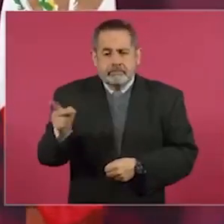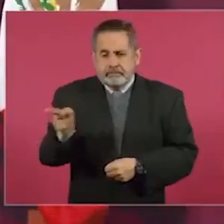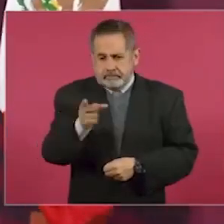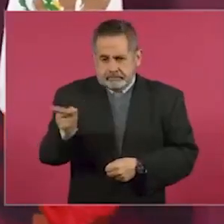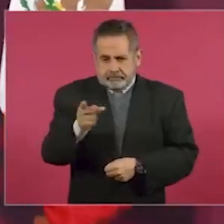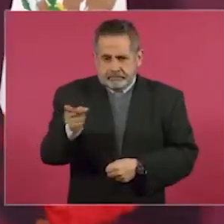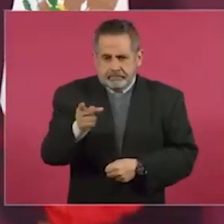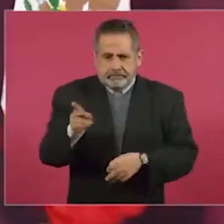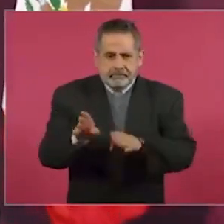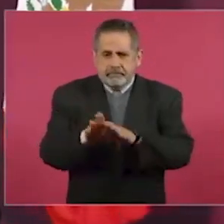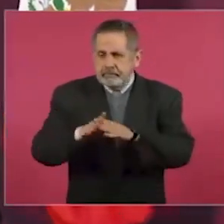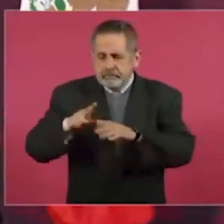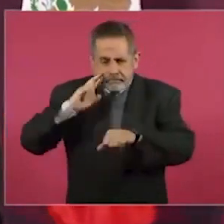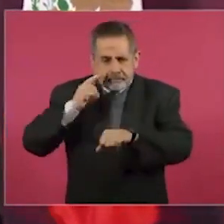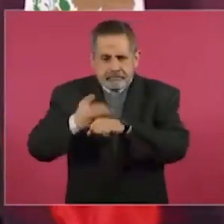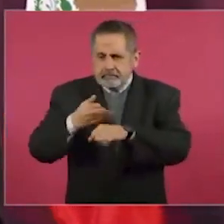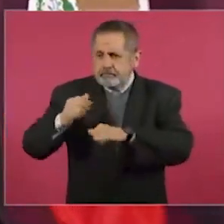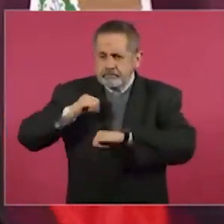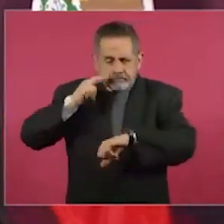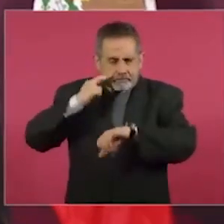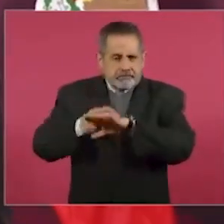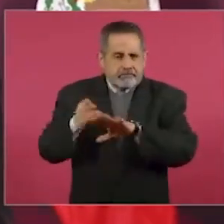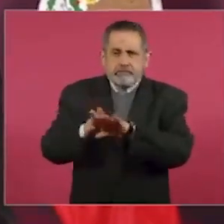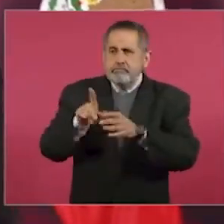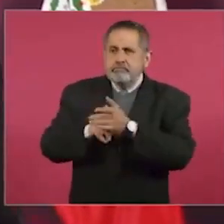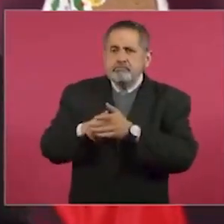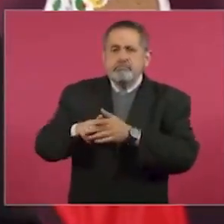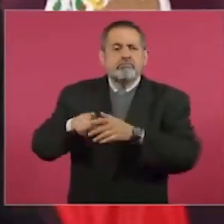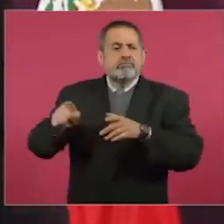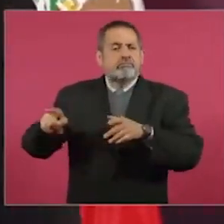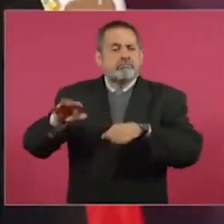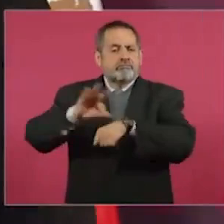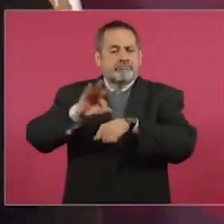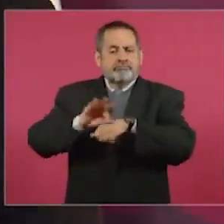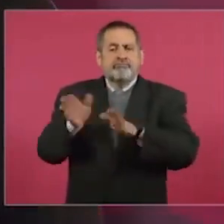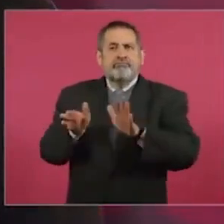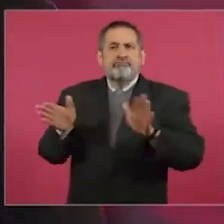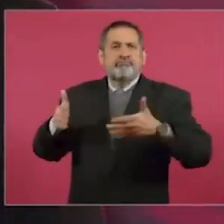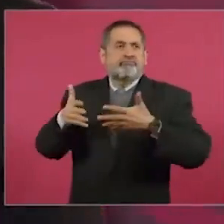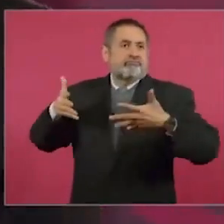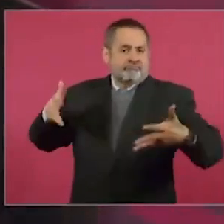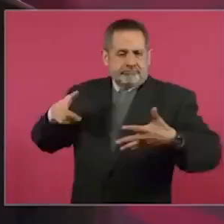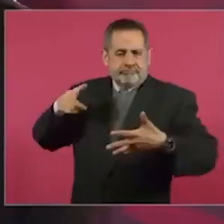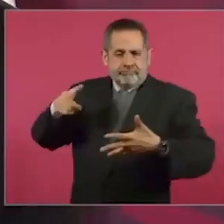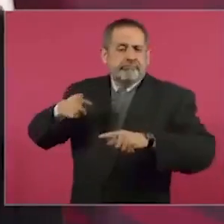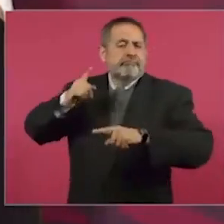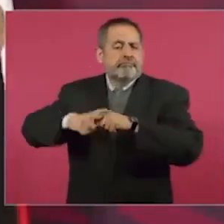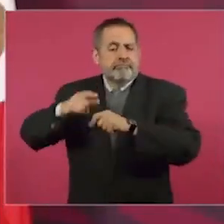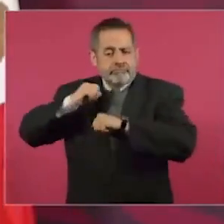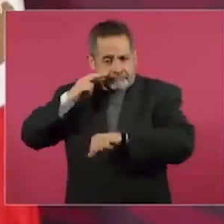responsables de operar la farmacia,